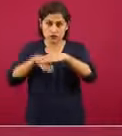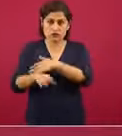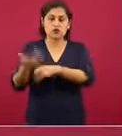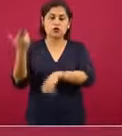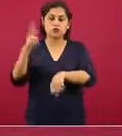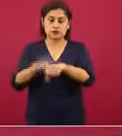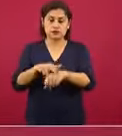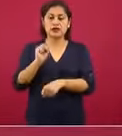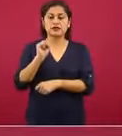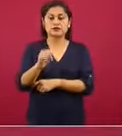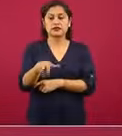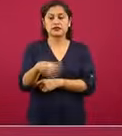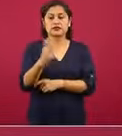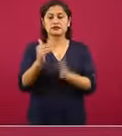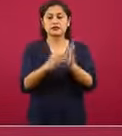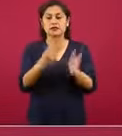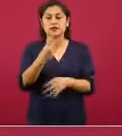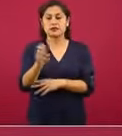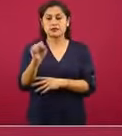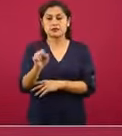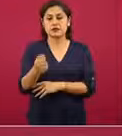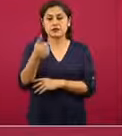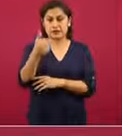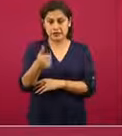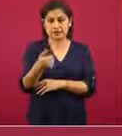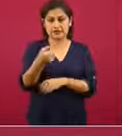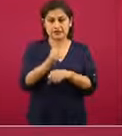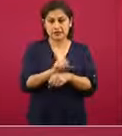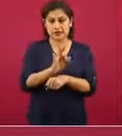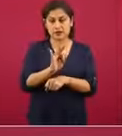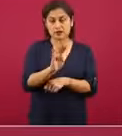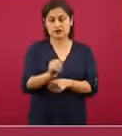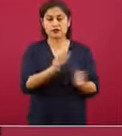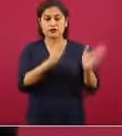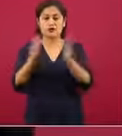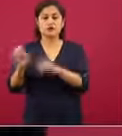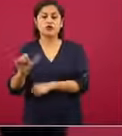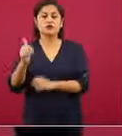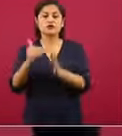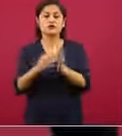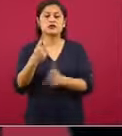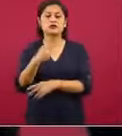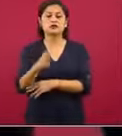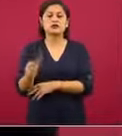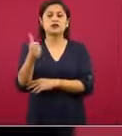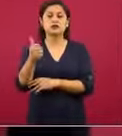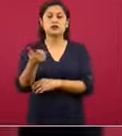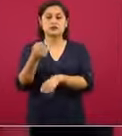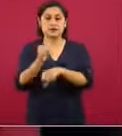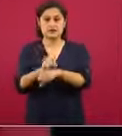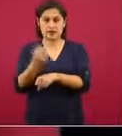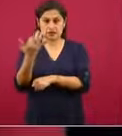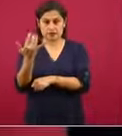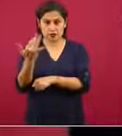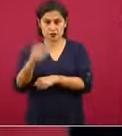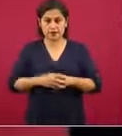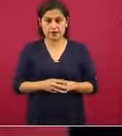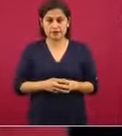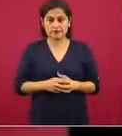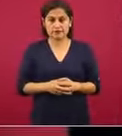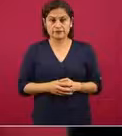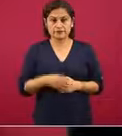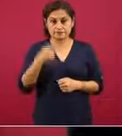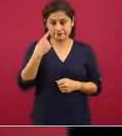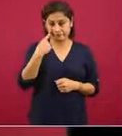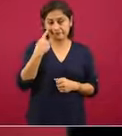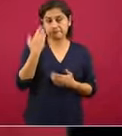366 en la 49 y 11 mil 206 en la 50. La siguiente. Y